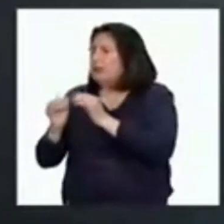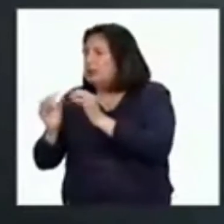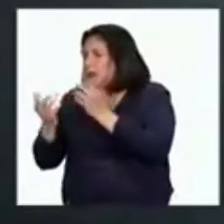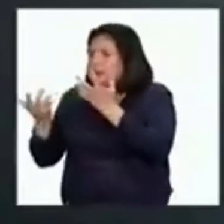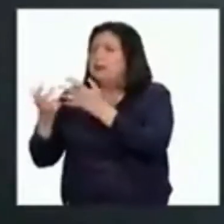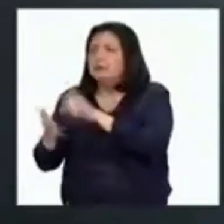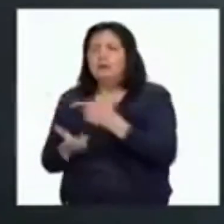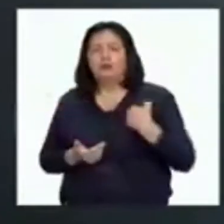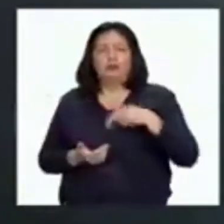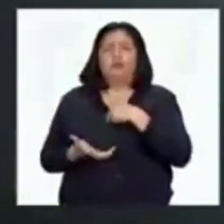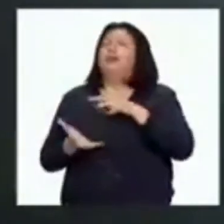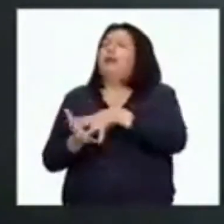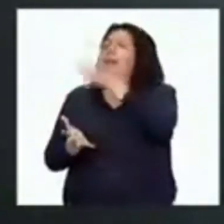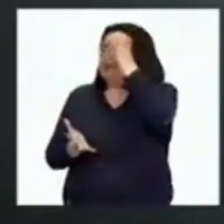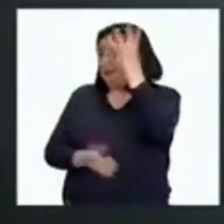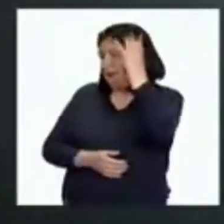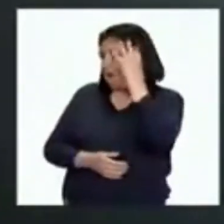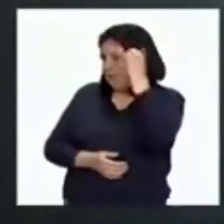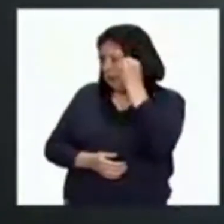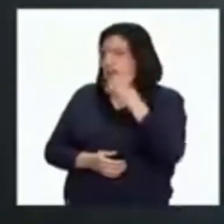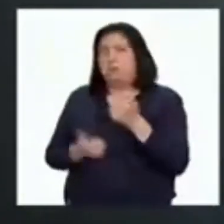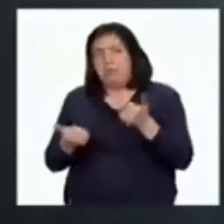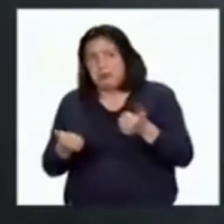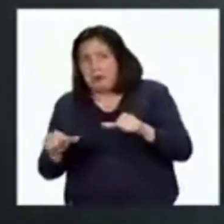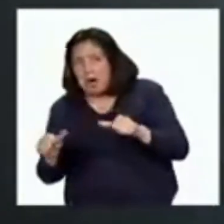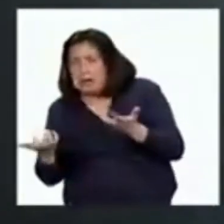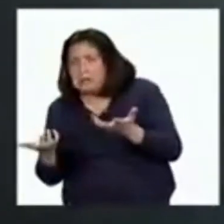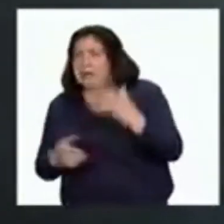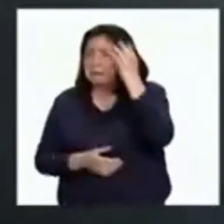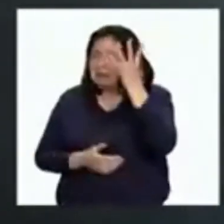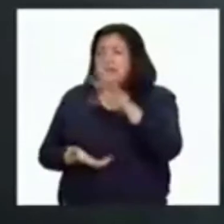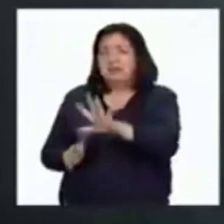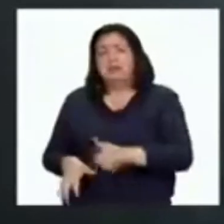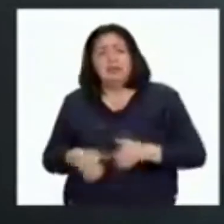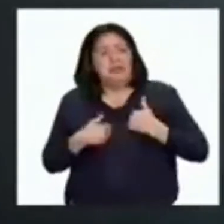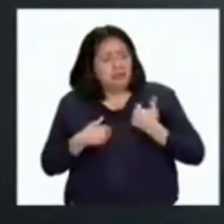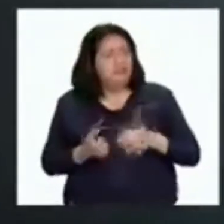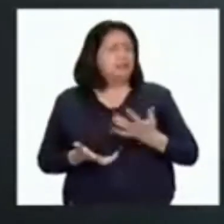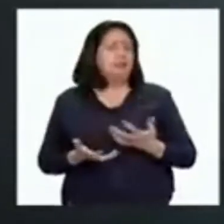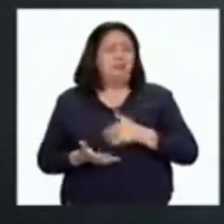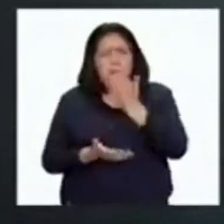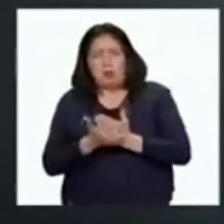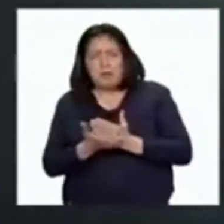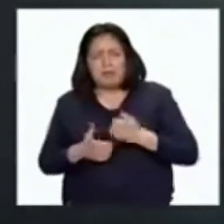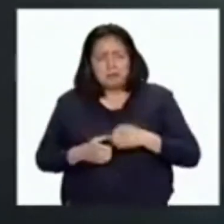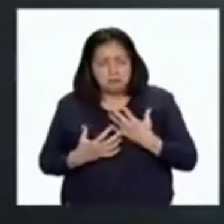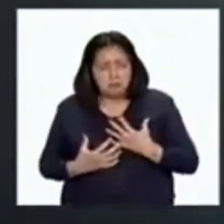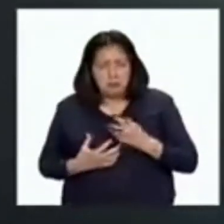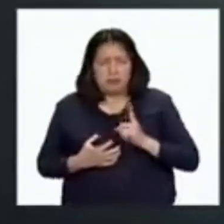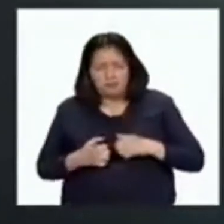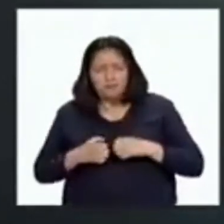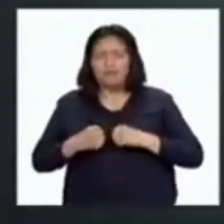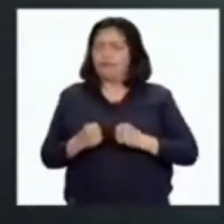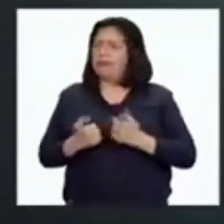Está en nosotros aprender de nuestras experiencias. Sean buenas o malas. La vida es sobreponerse a los problemas. El camino no será